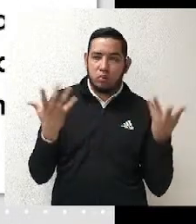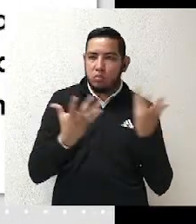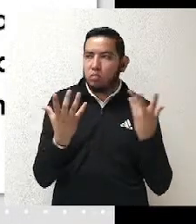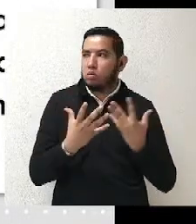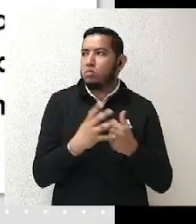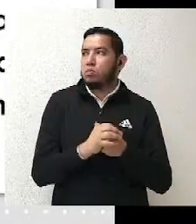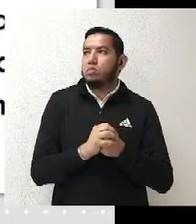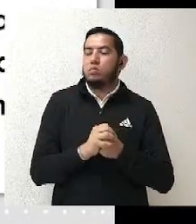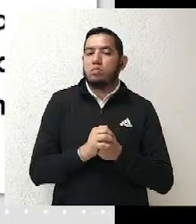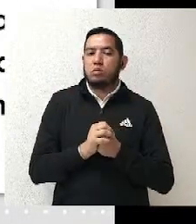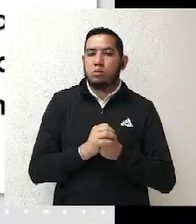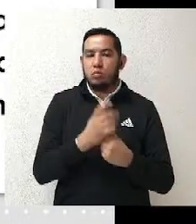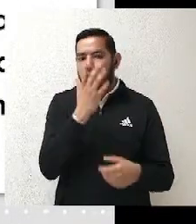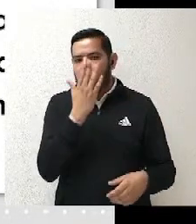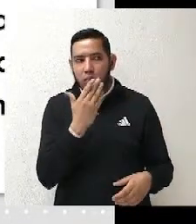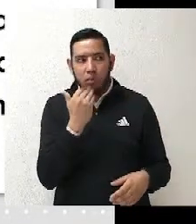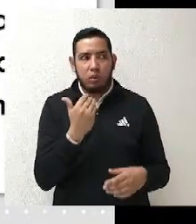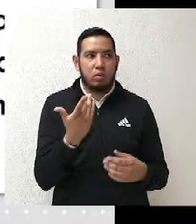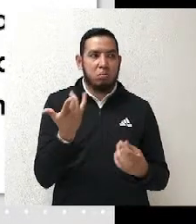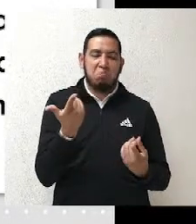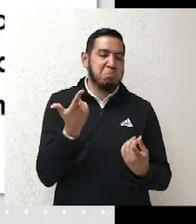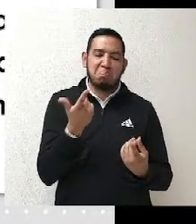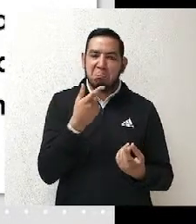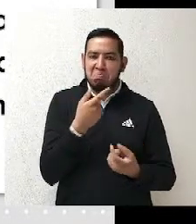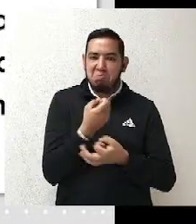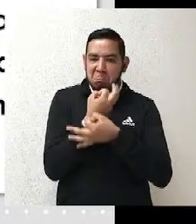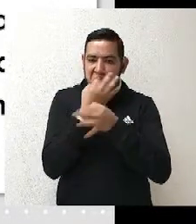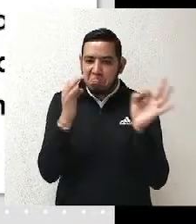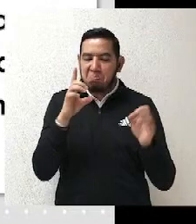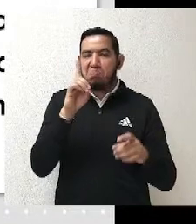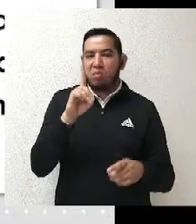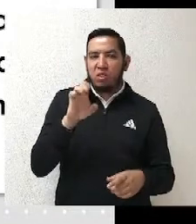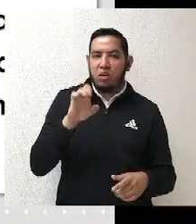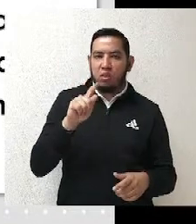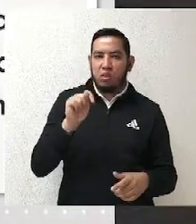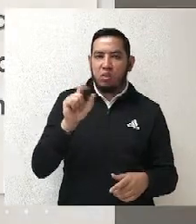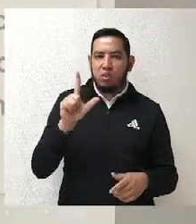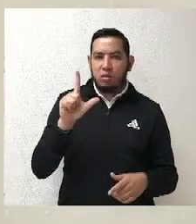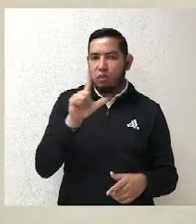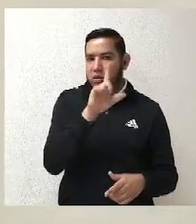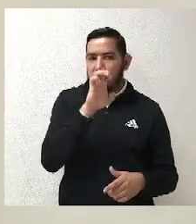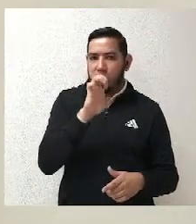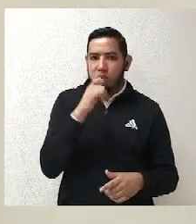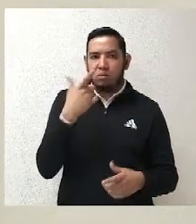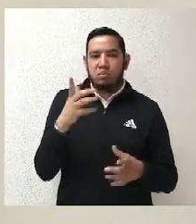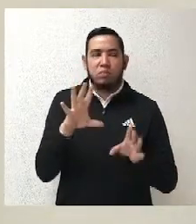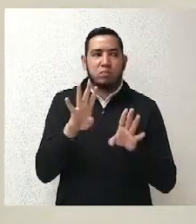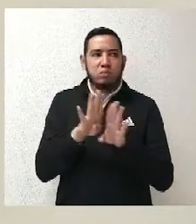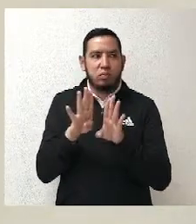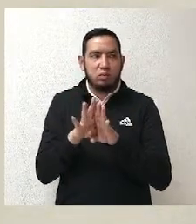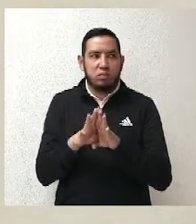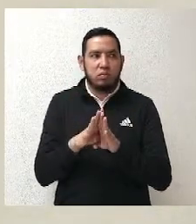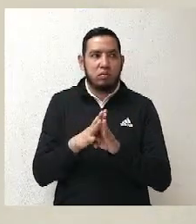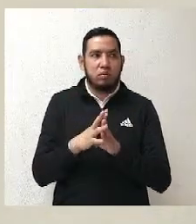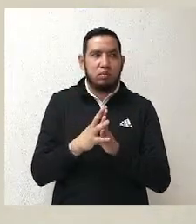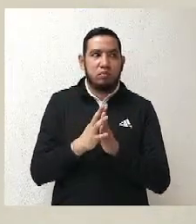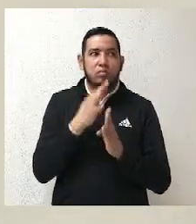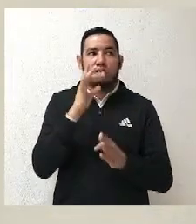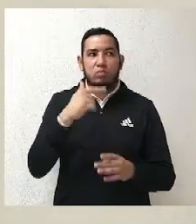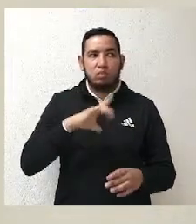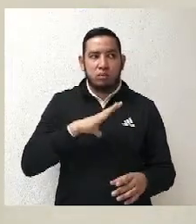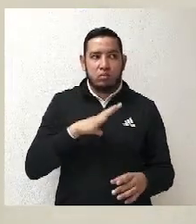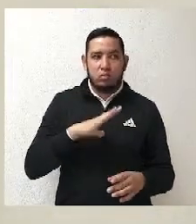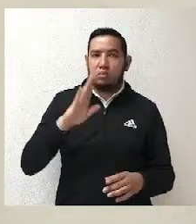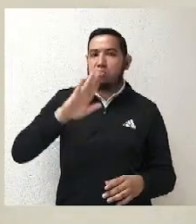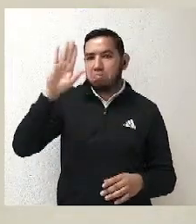ganadores, no hablan de un dictamen, sin embargo, el tribunal local reconoce que como participante el